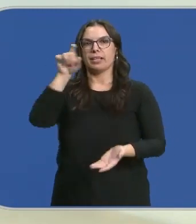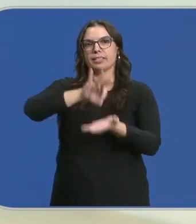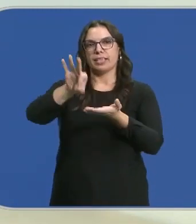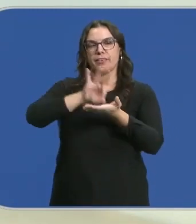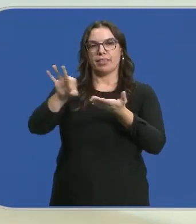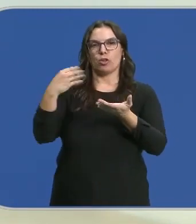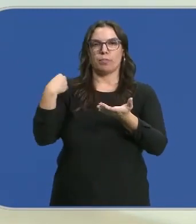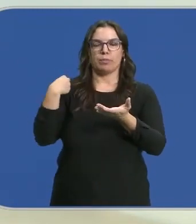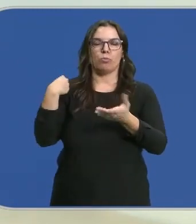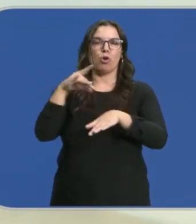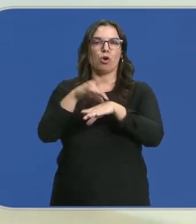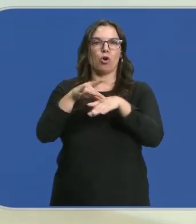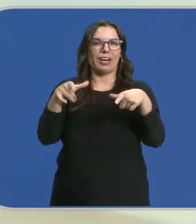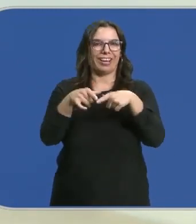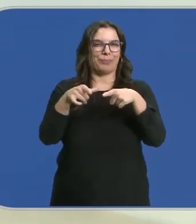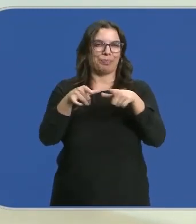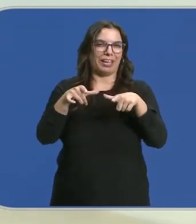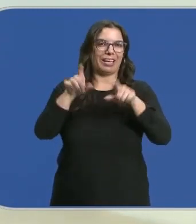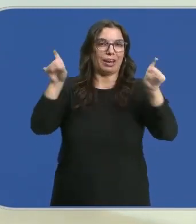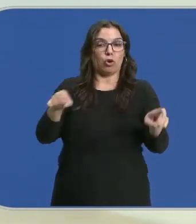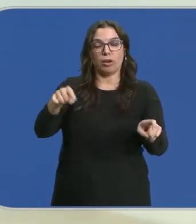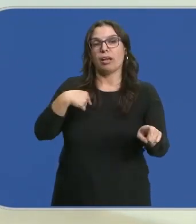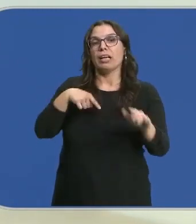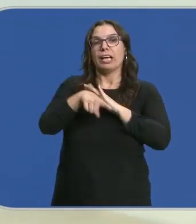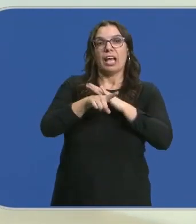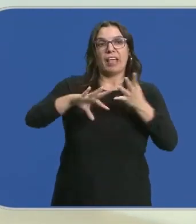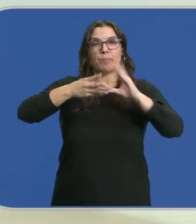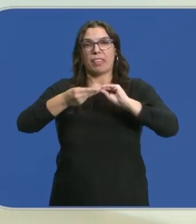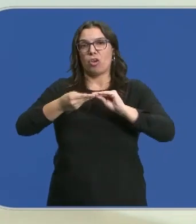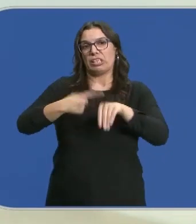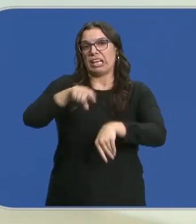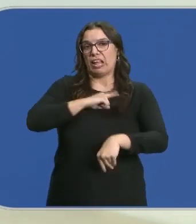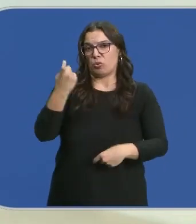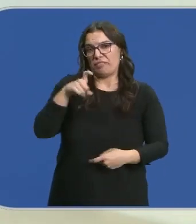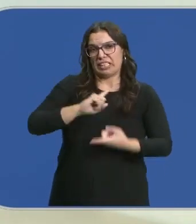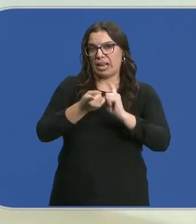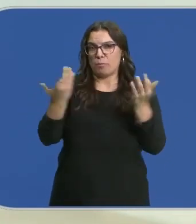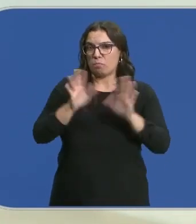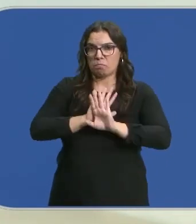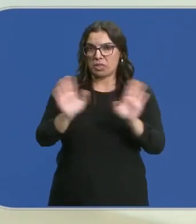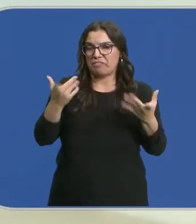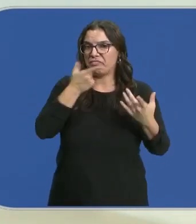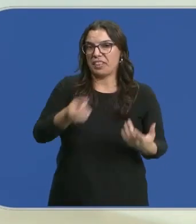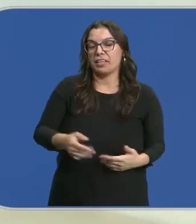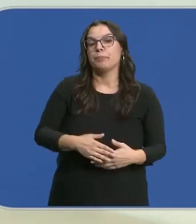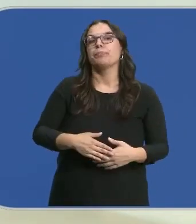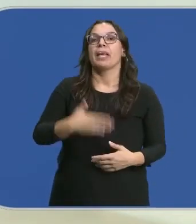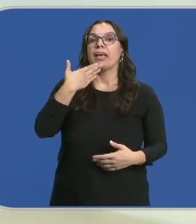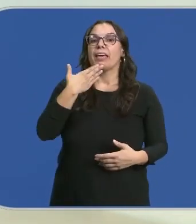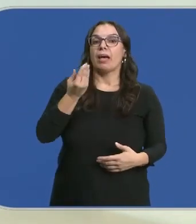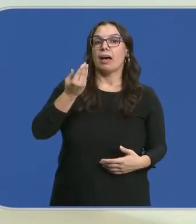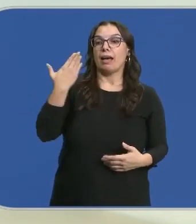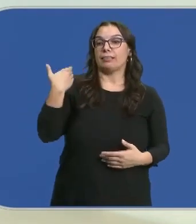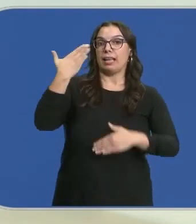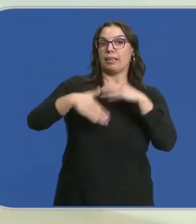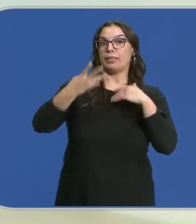los servicios de ginecología, un trámite que no necesita de grandes adaptaciones ni cambios. La Junta amplía la edad